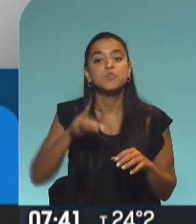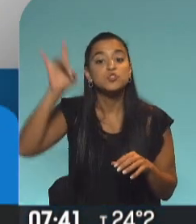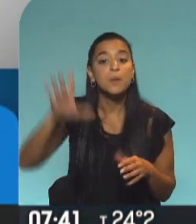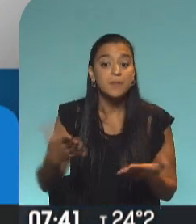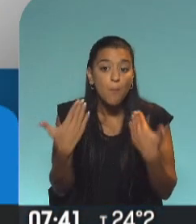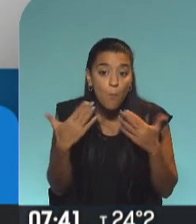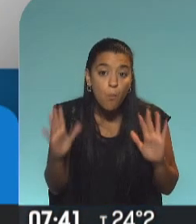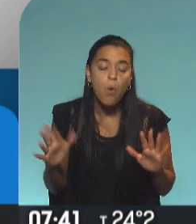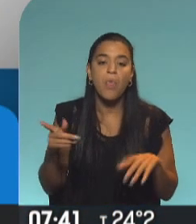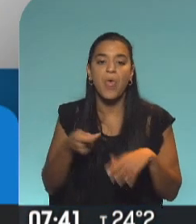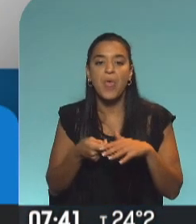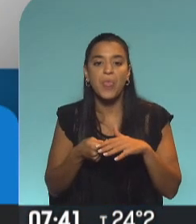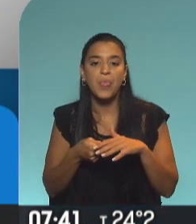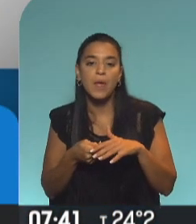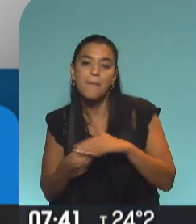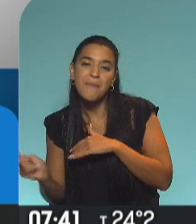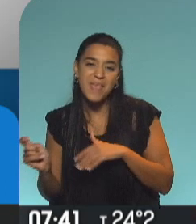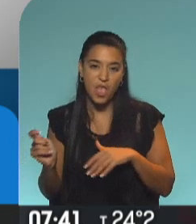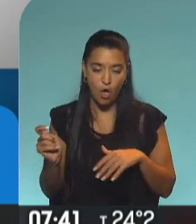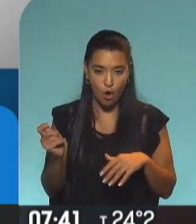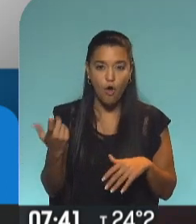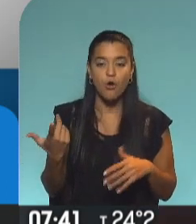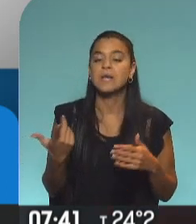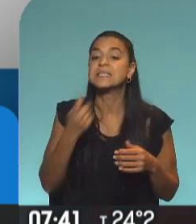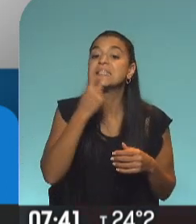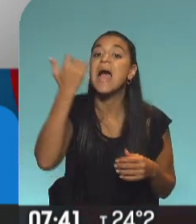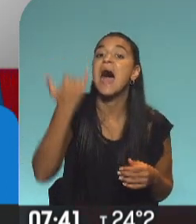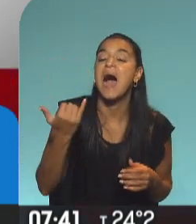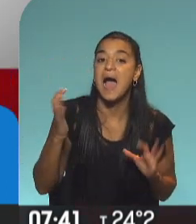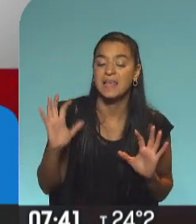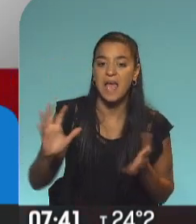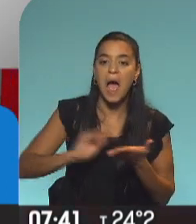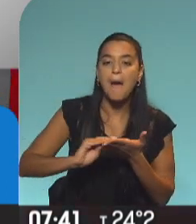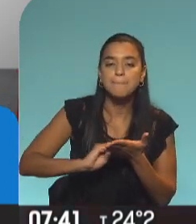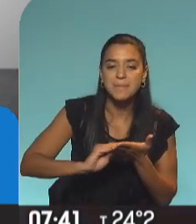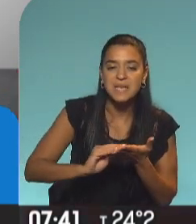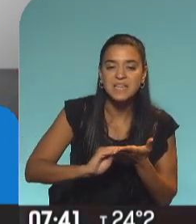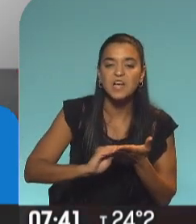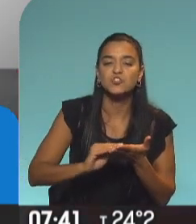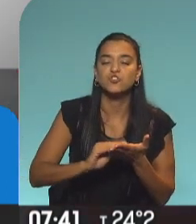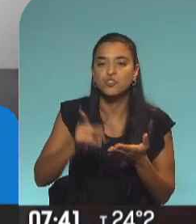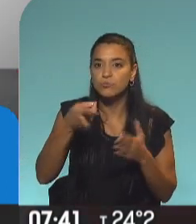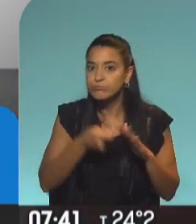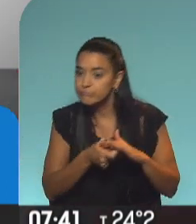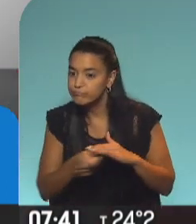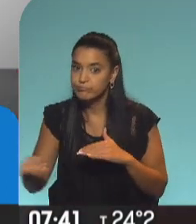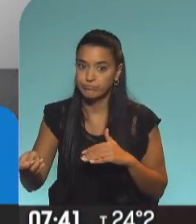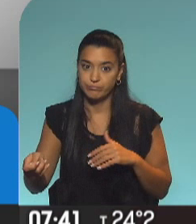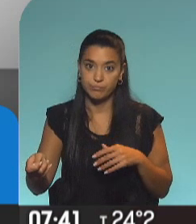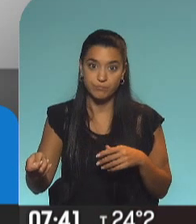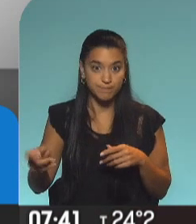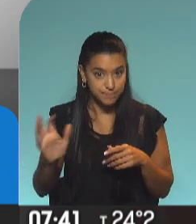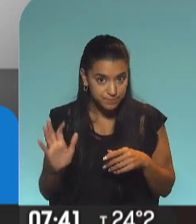es posible hablar de desvío de poder en tanto exista un acto de la administración que encarne ese